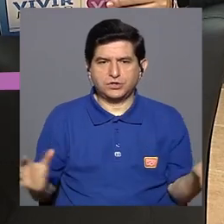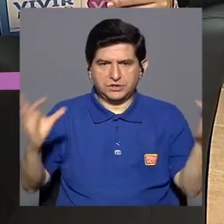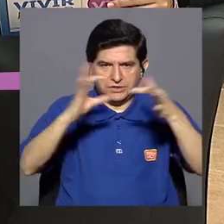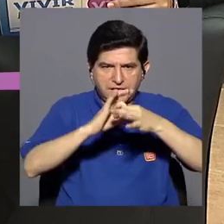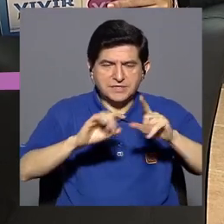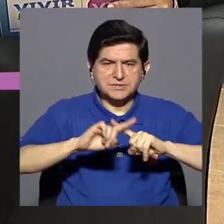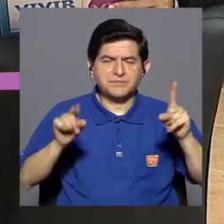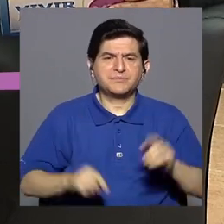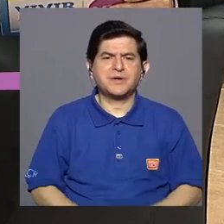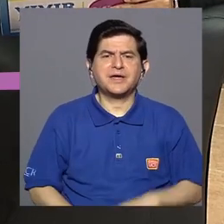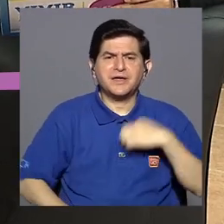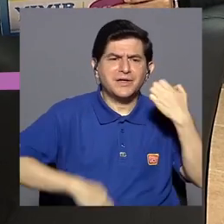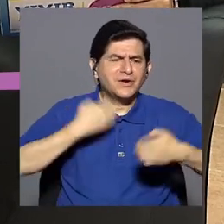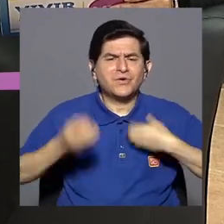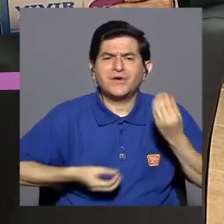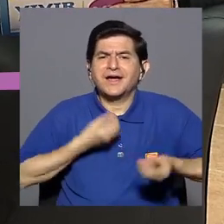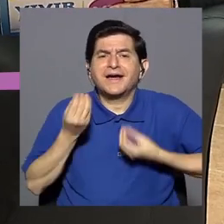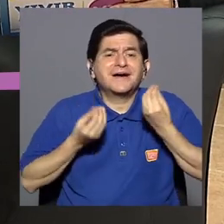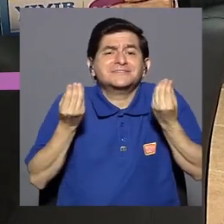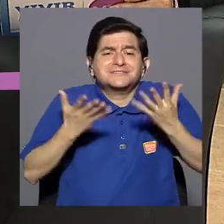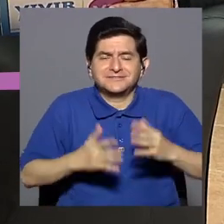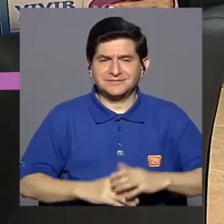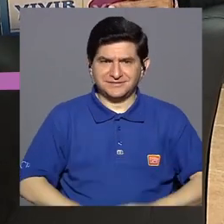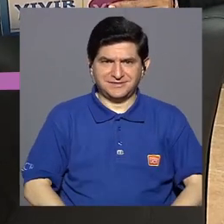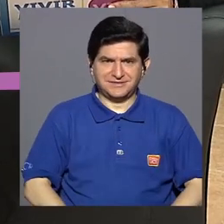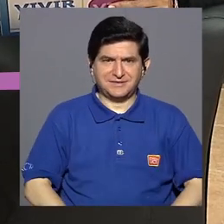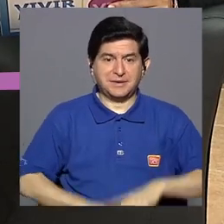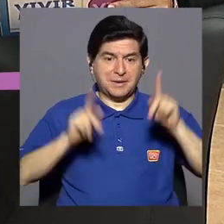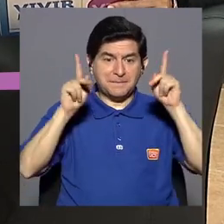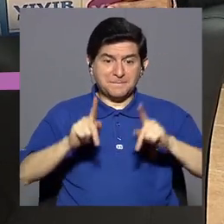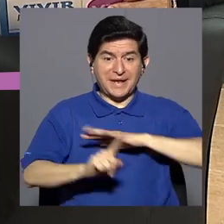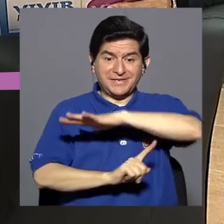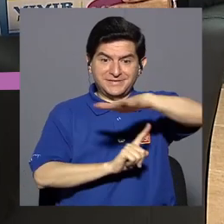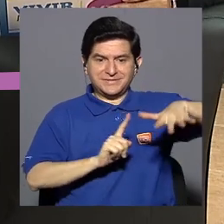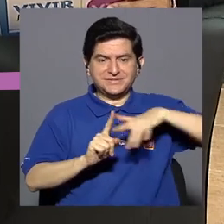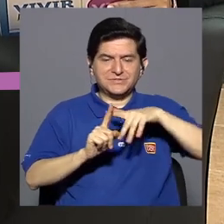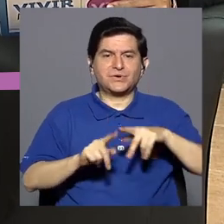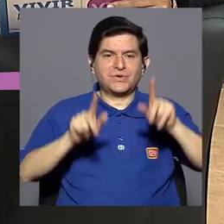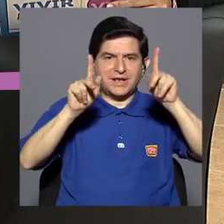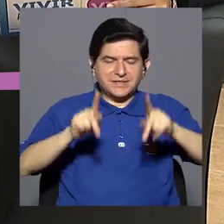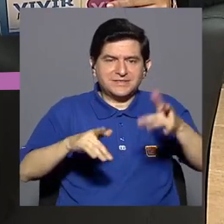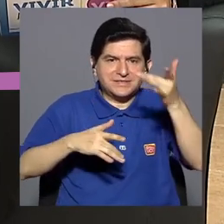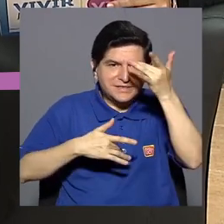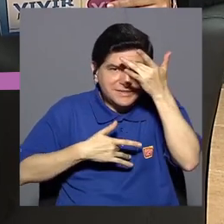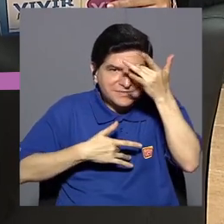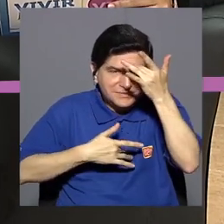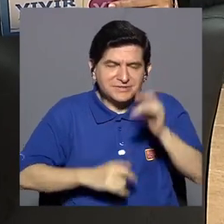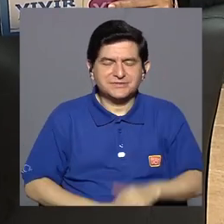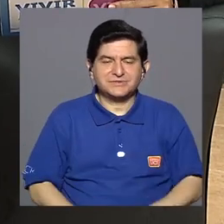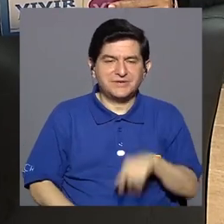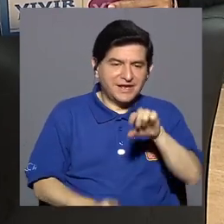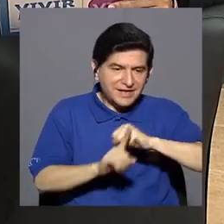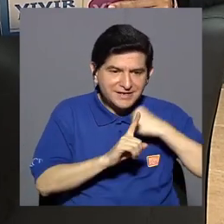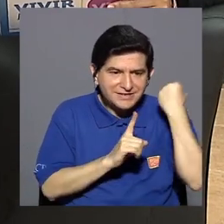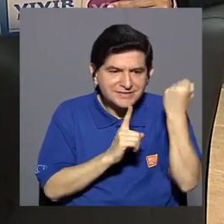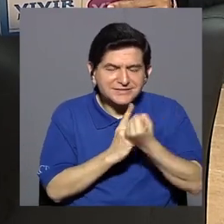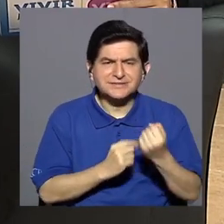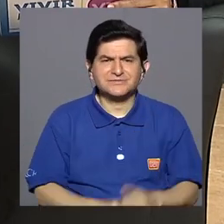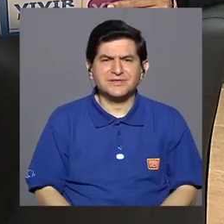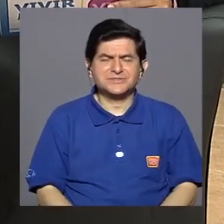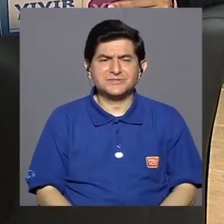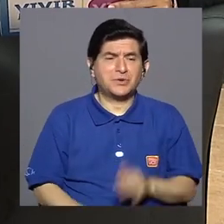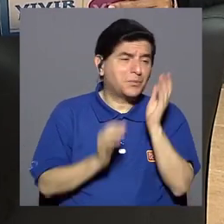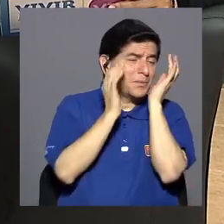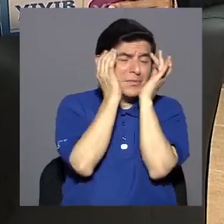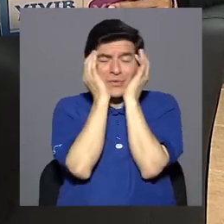Pero doctora, ¿qué hacemos con las emociones? ¿Qué hacemos? Los que estamos alrededor de la situación, que estamos